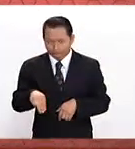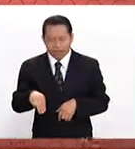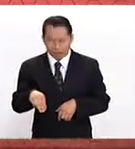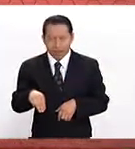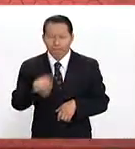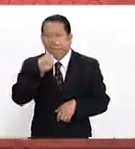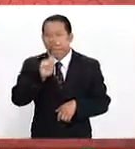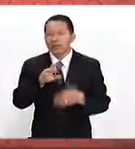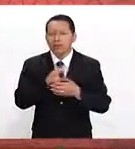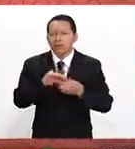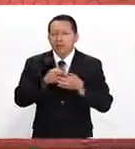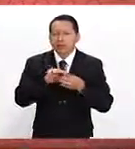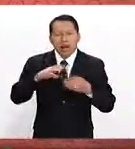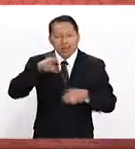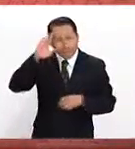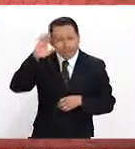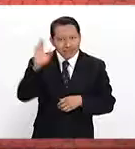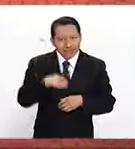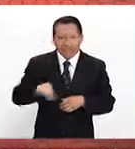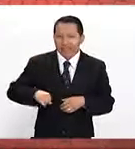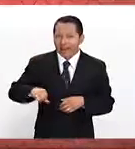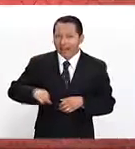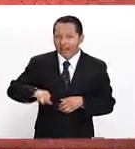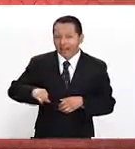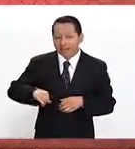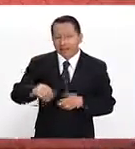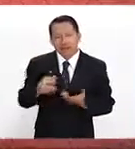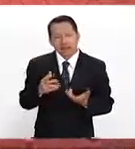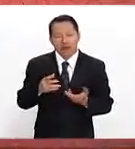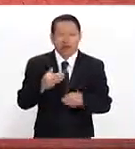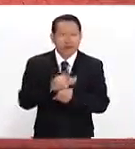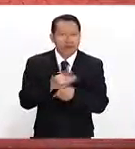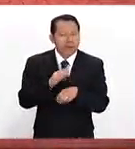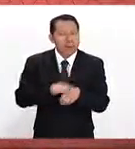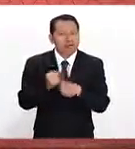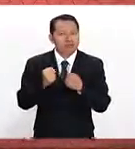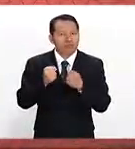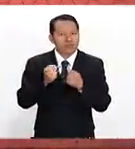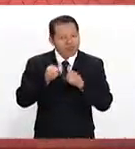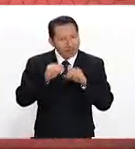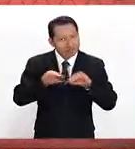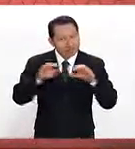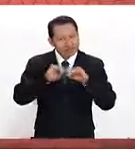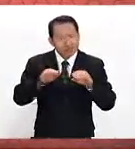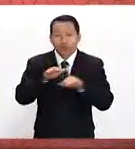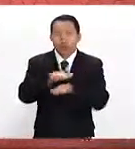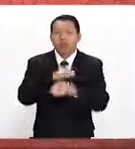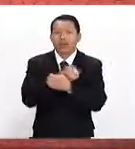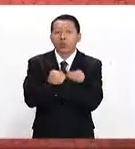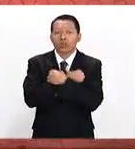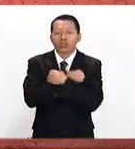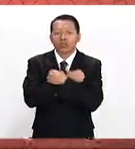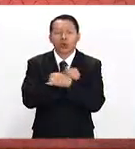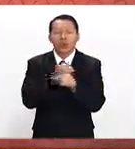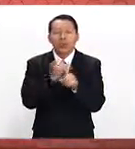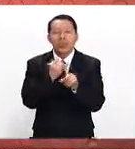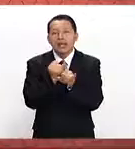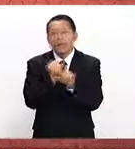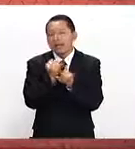viene a hablar de una maestría, una maestría muy interesante que ahora está cobrando más auges, una maestría en educación en línea.